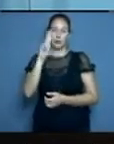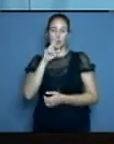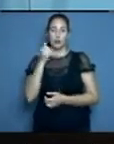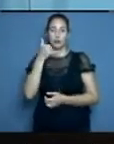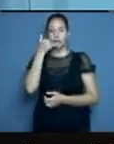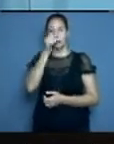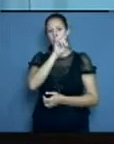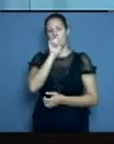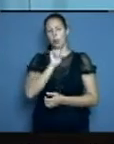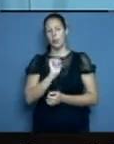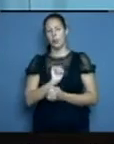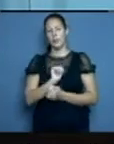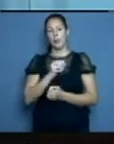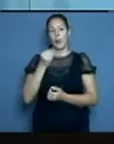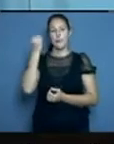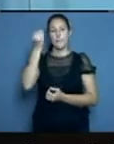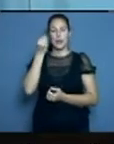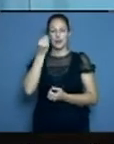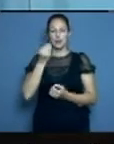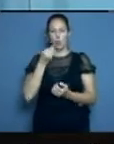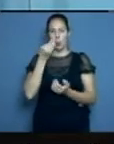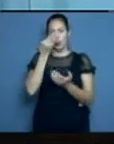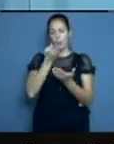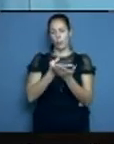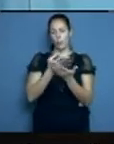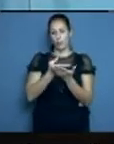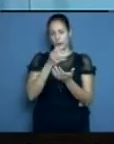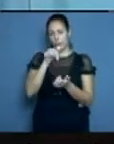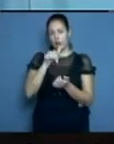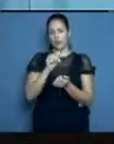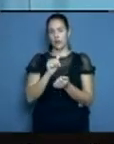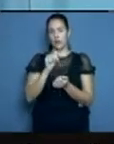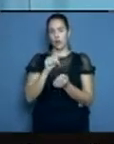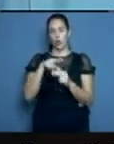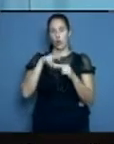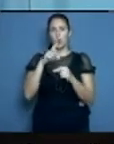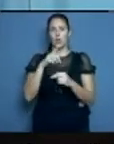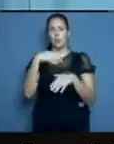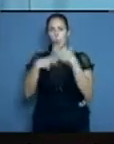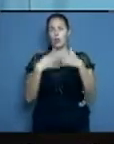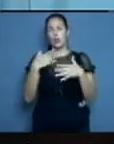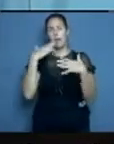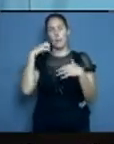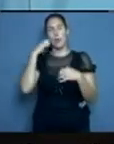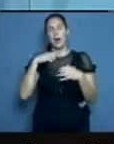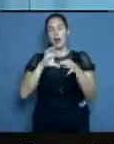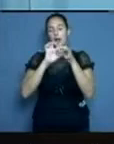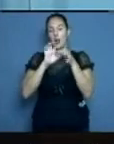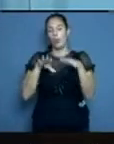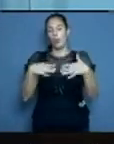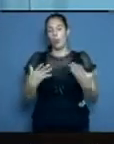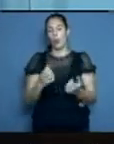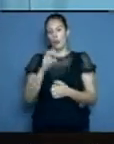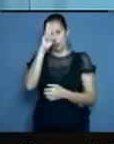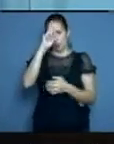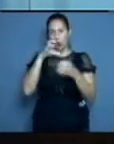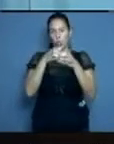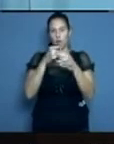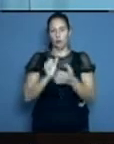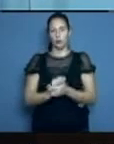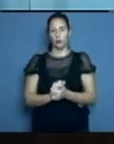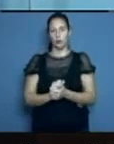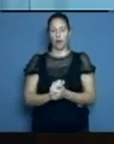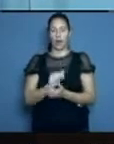problema en Holguín está en la atención primaria de salud. Nos dice, sobre todo en los policlínicos, las